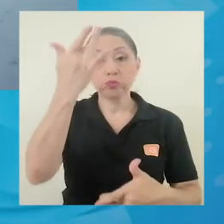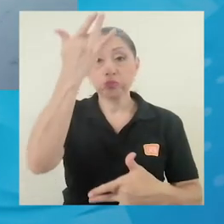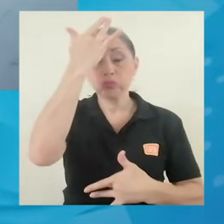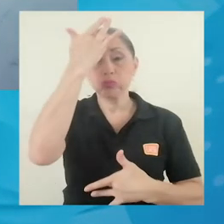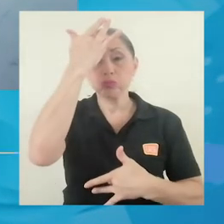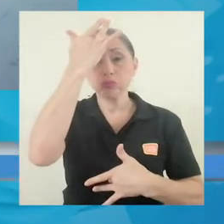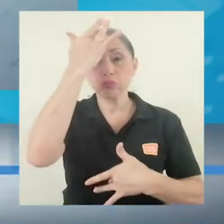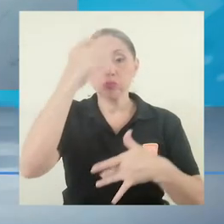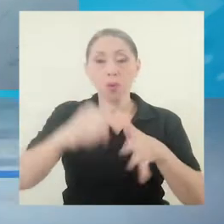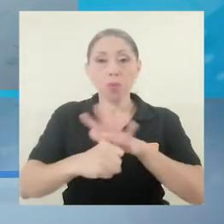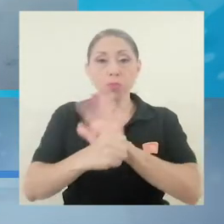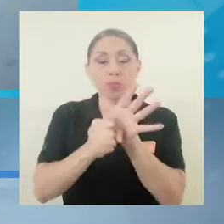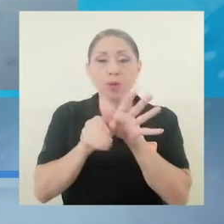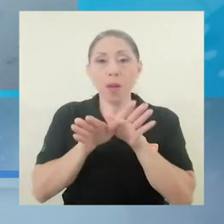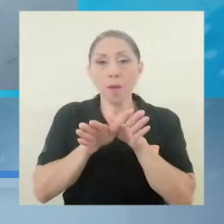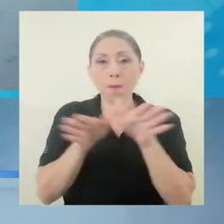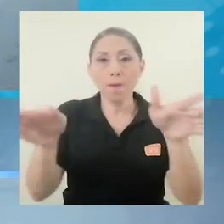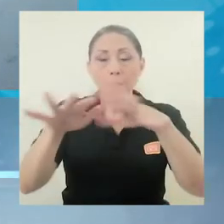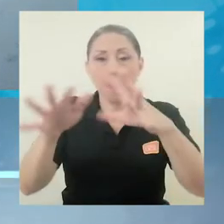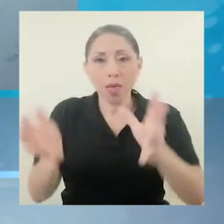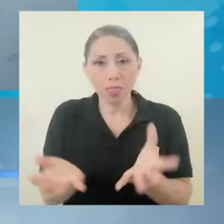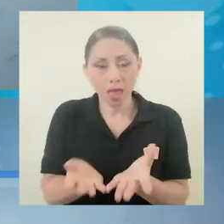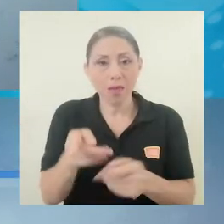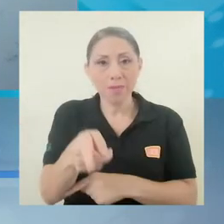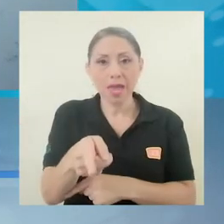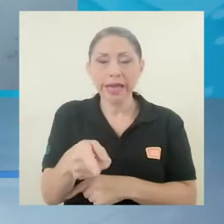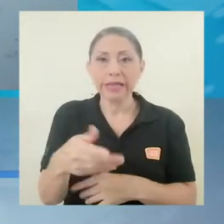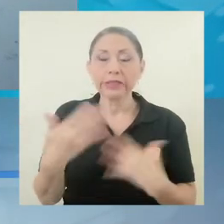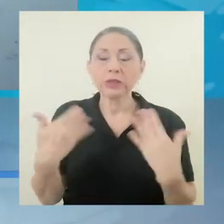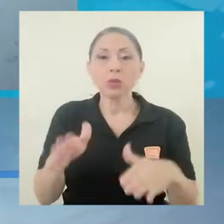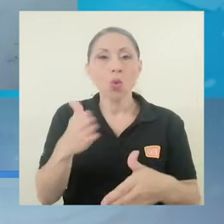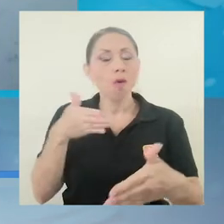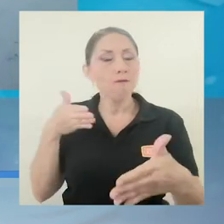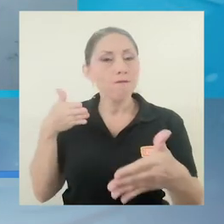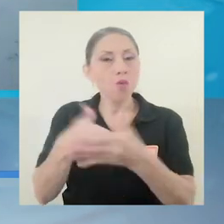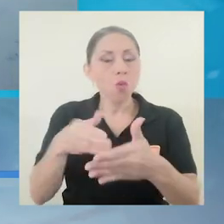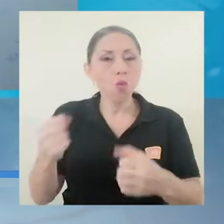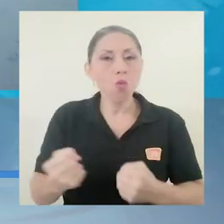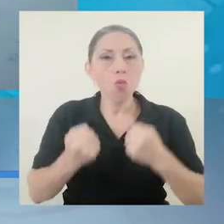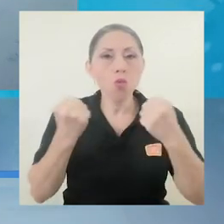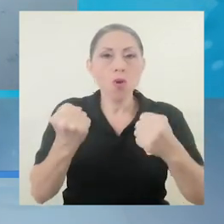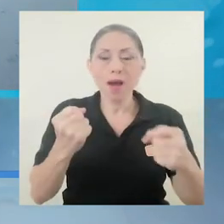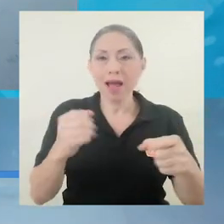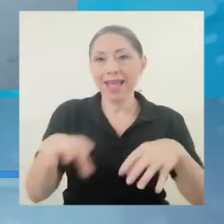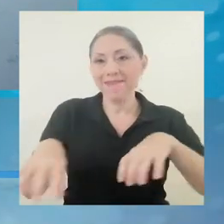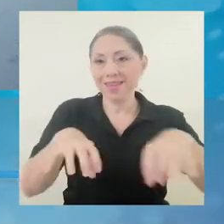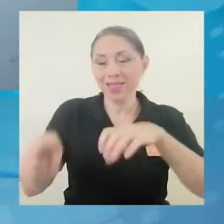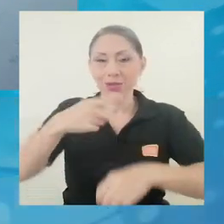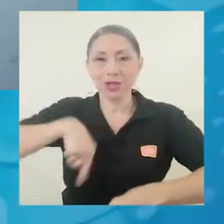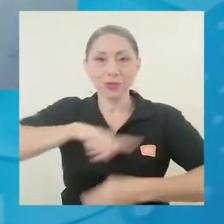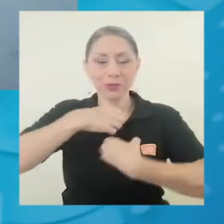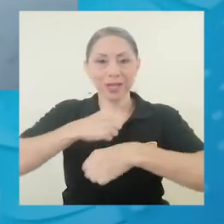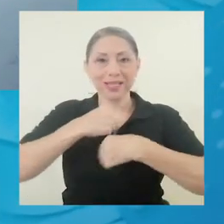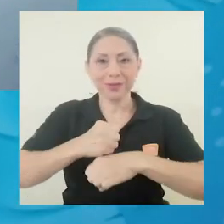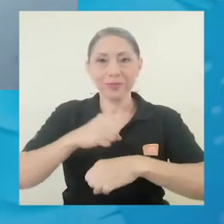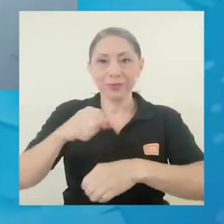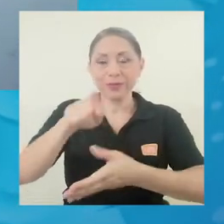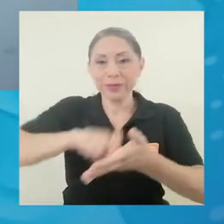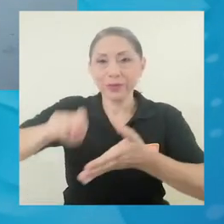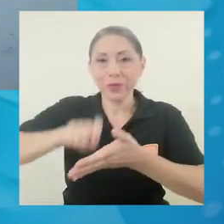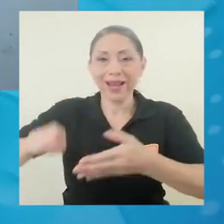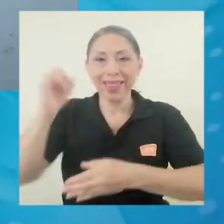Bueno, la pandemia que nos ha traído el COVID-19 ha generado una gran afectación en los eventos que realizamos en la